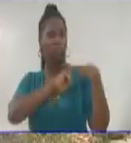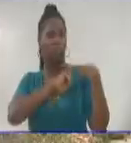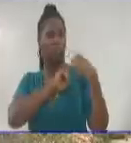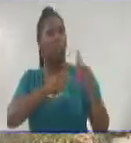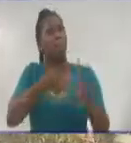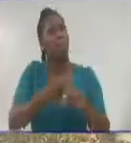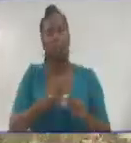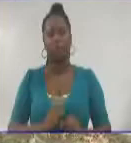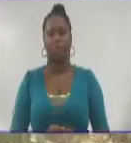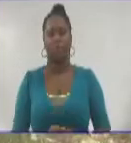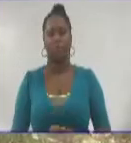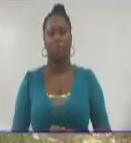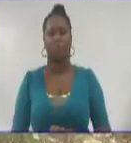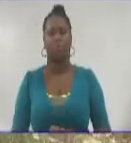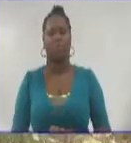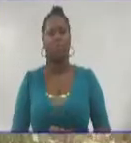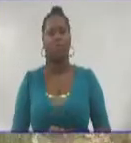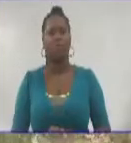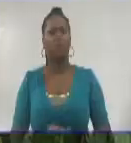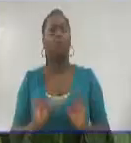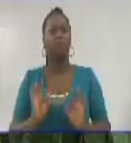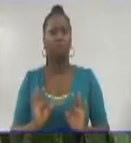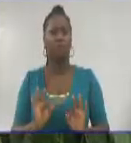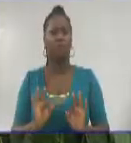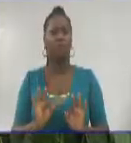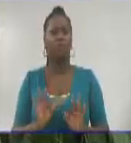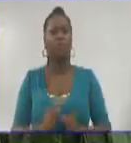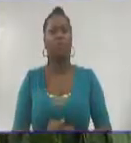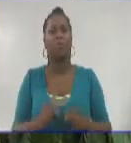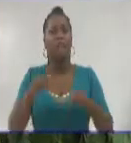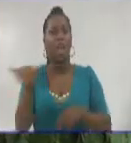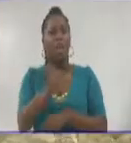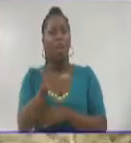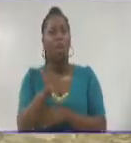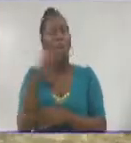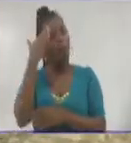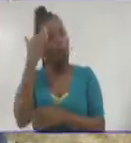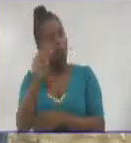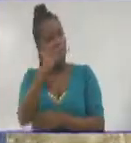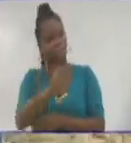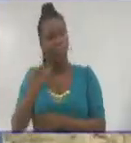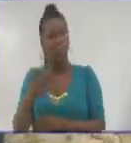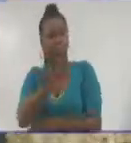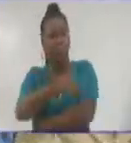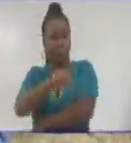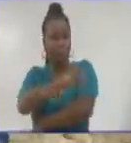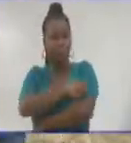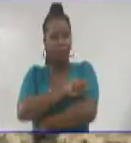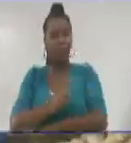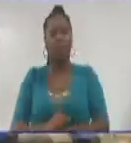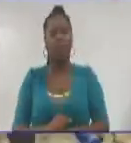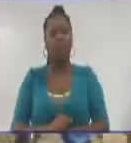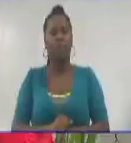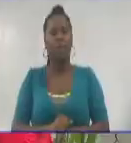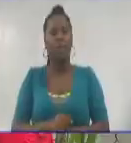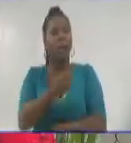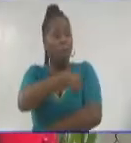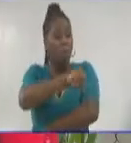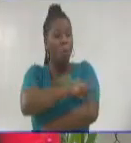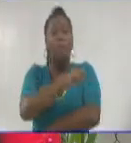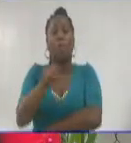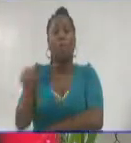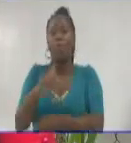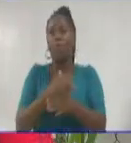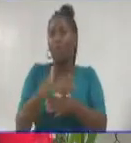mayor. Con humildad, la delegada, también diputada, agradece a su pueblo. Sin ellos no lo hubiese podido lograr porque son